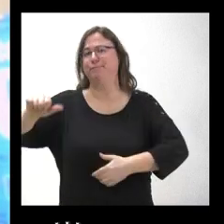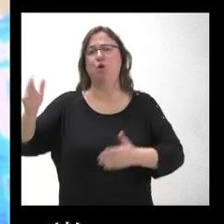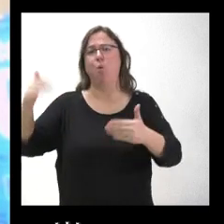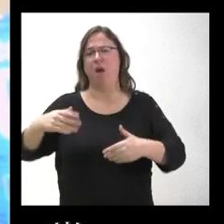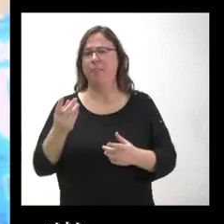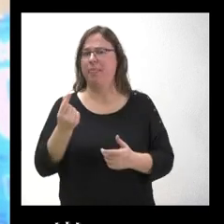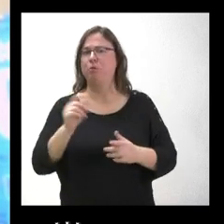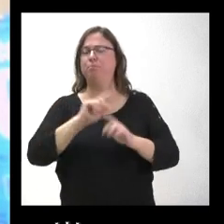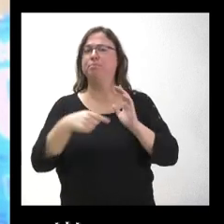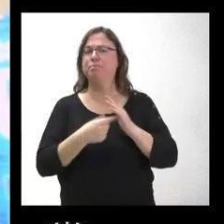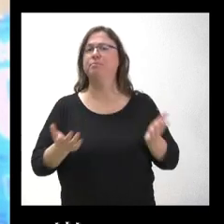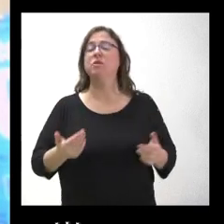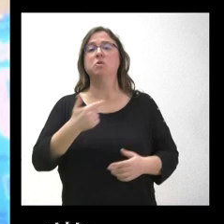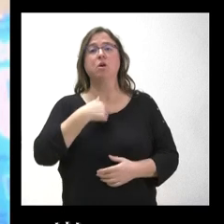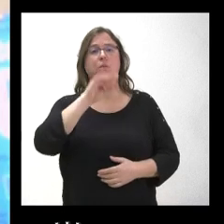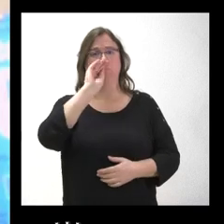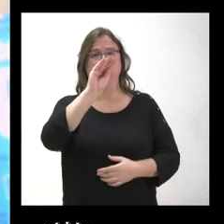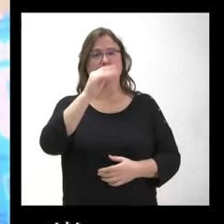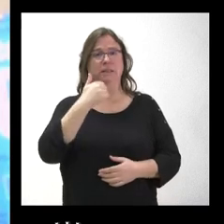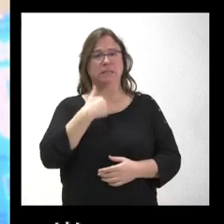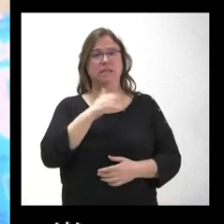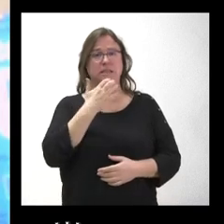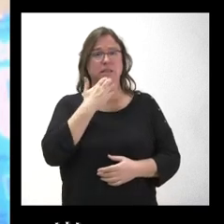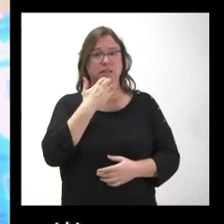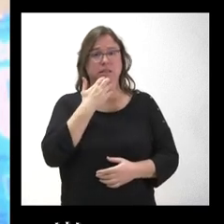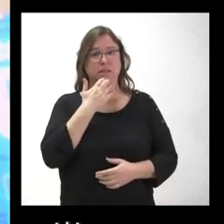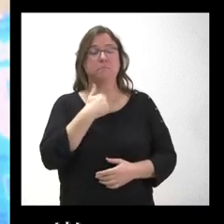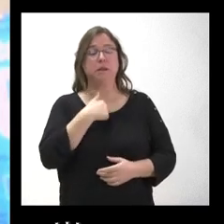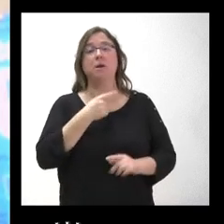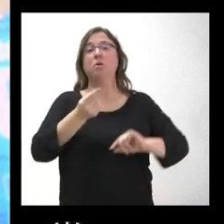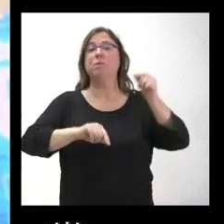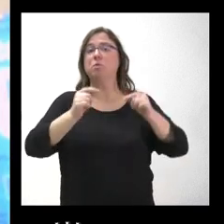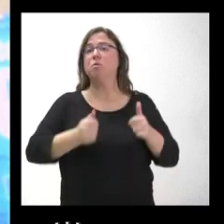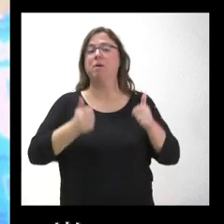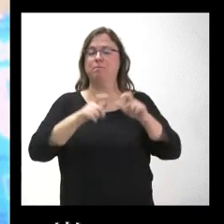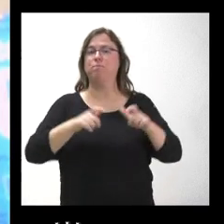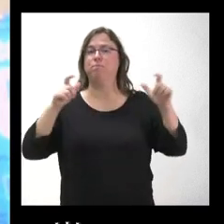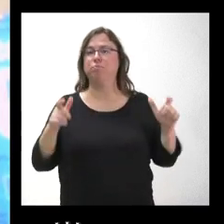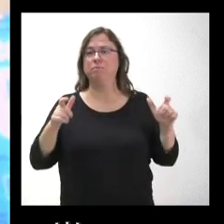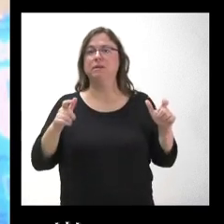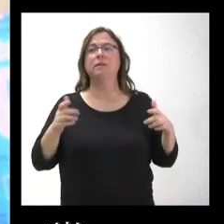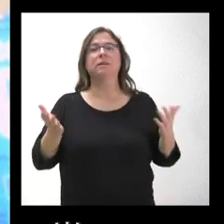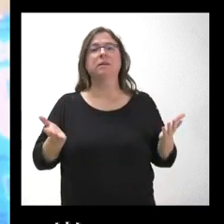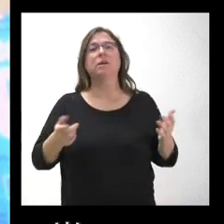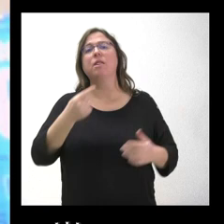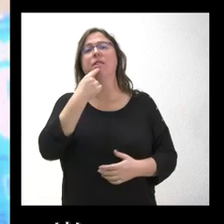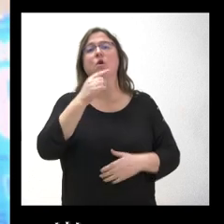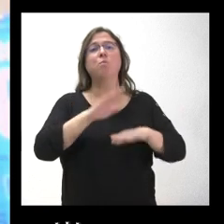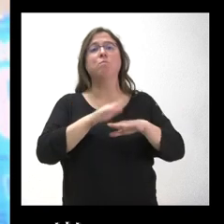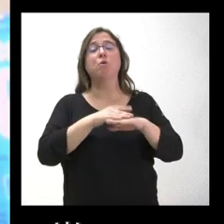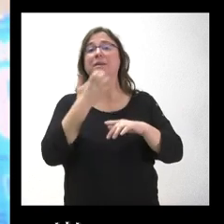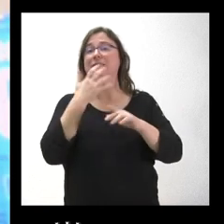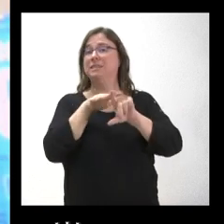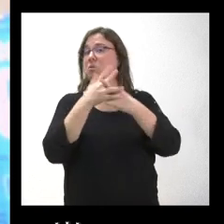Castilla y León. Ya le he preguntado si van a ampliar el presupuesto. Creo que no ha quedado respondido. Lo digo porque, en igualdad de